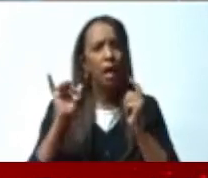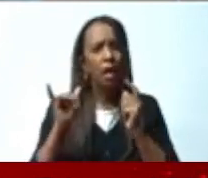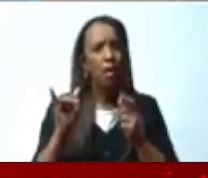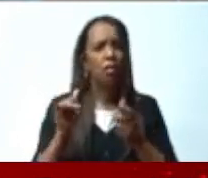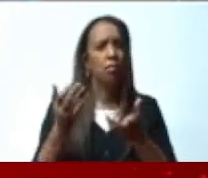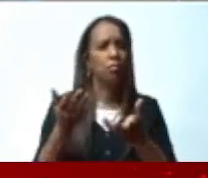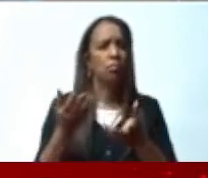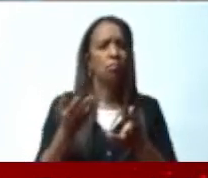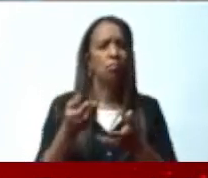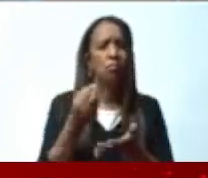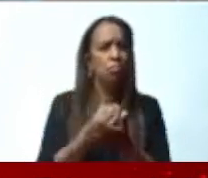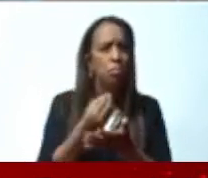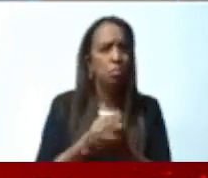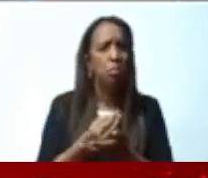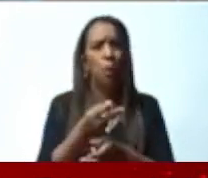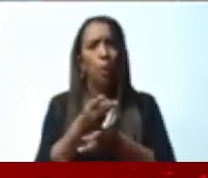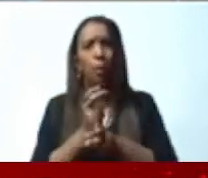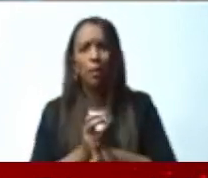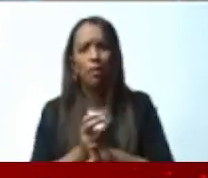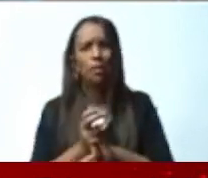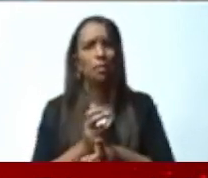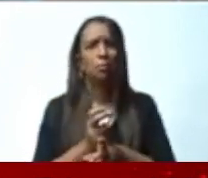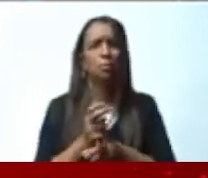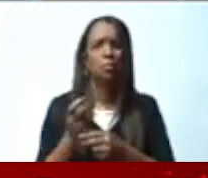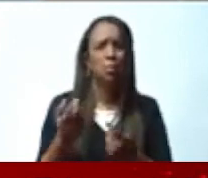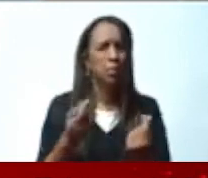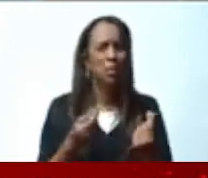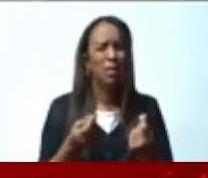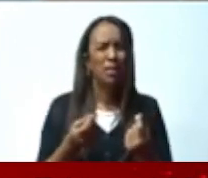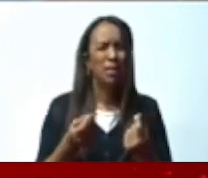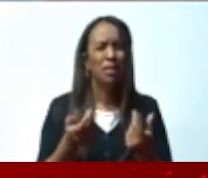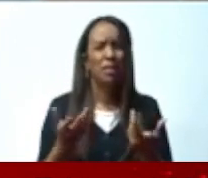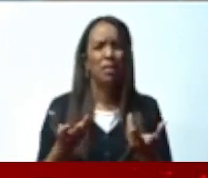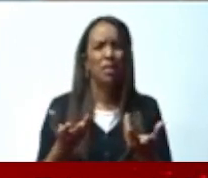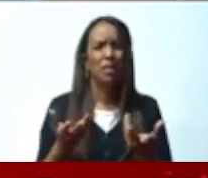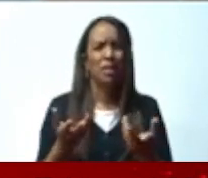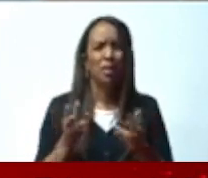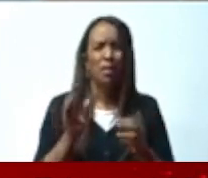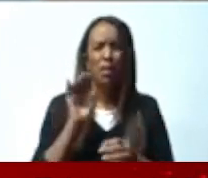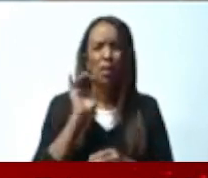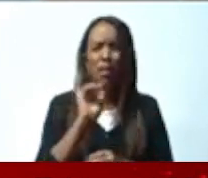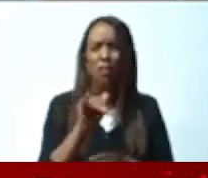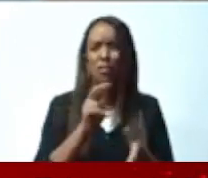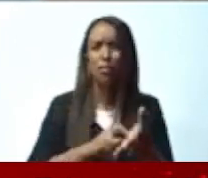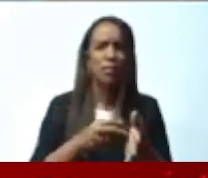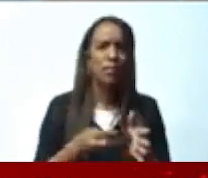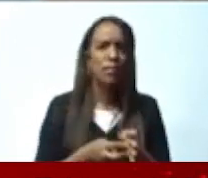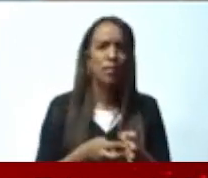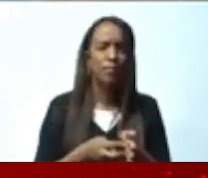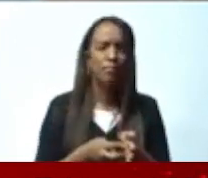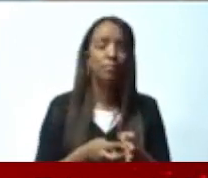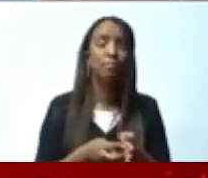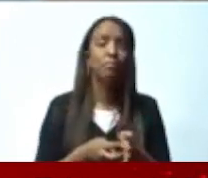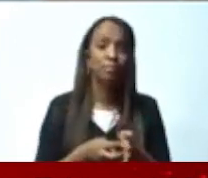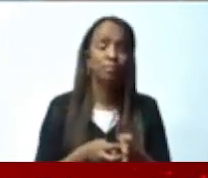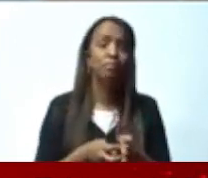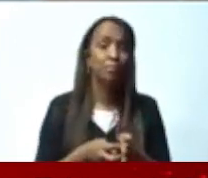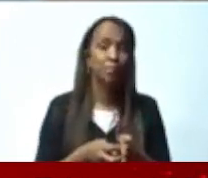discutiendo es qué va a hacer este país en los próximos años.